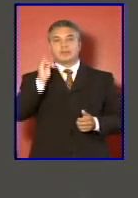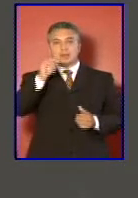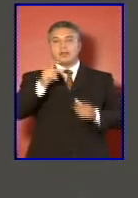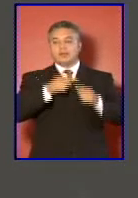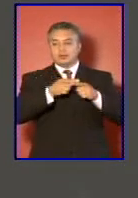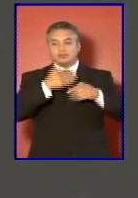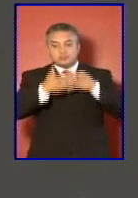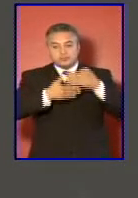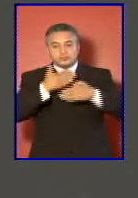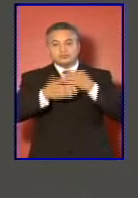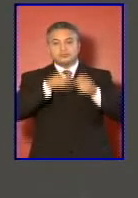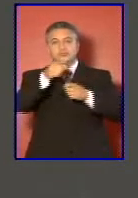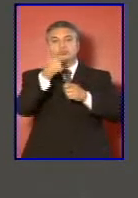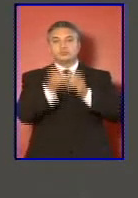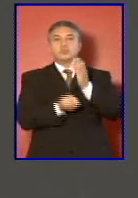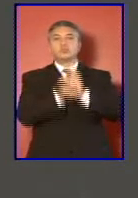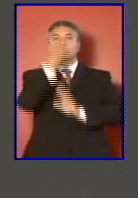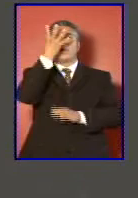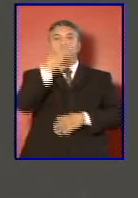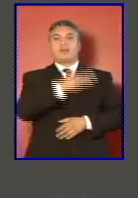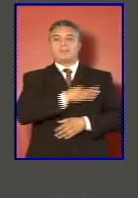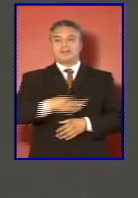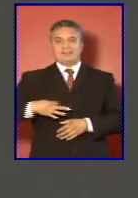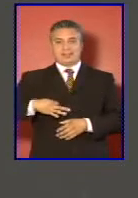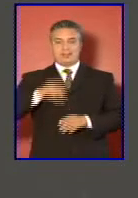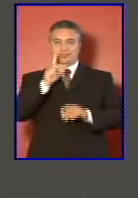en la práctica un nuevo Ministerio de Defensa